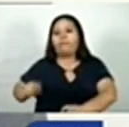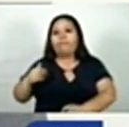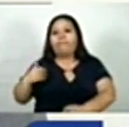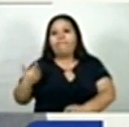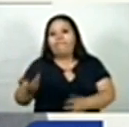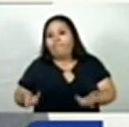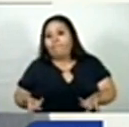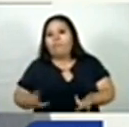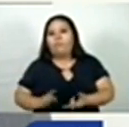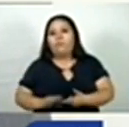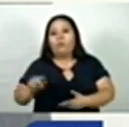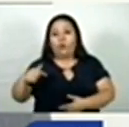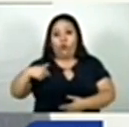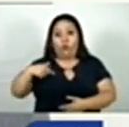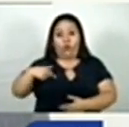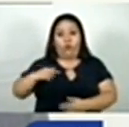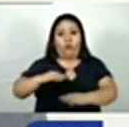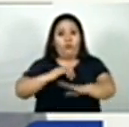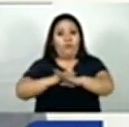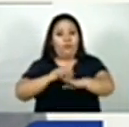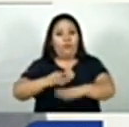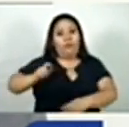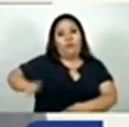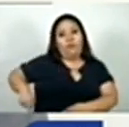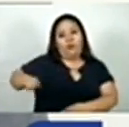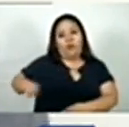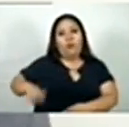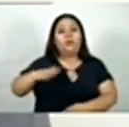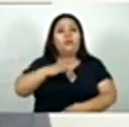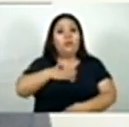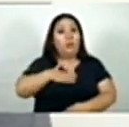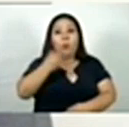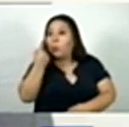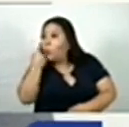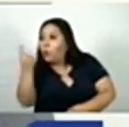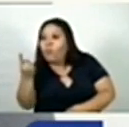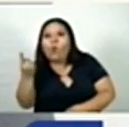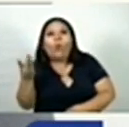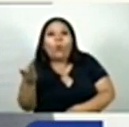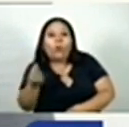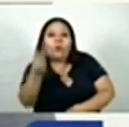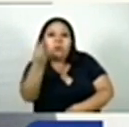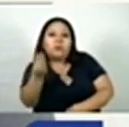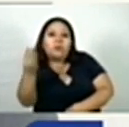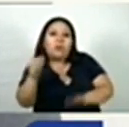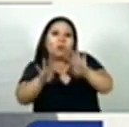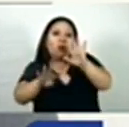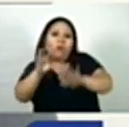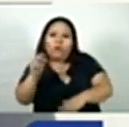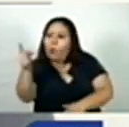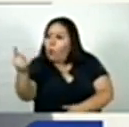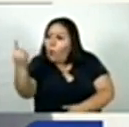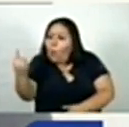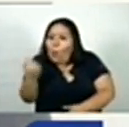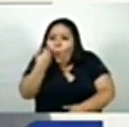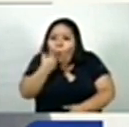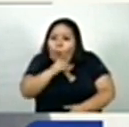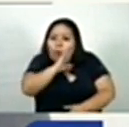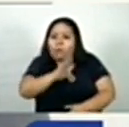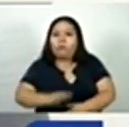Yo como defensor tengo cerca de 90 días de no verlo y la última vez que lo vi estaba delicado de su salud.